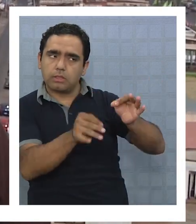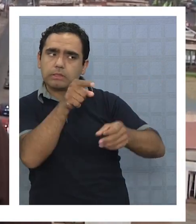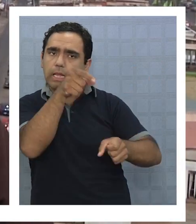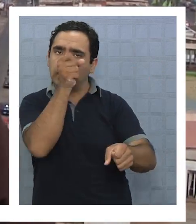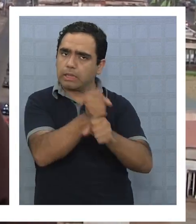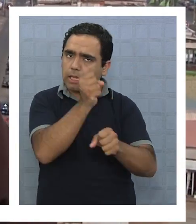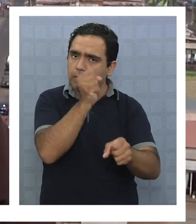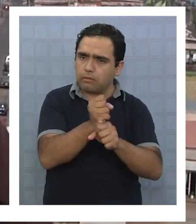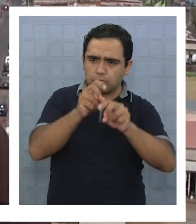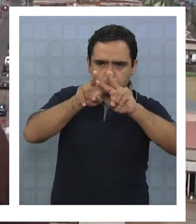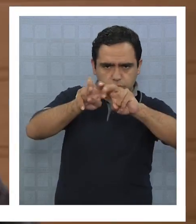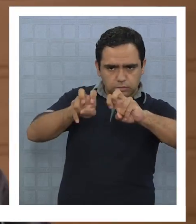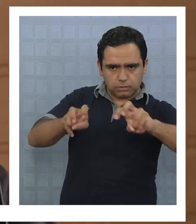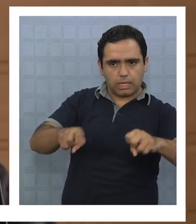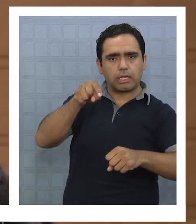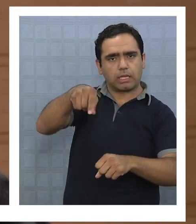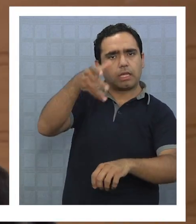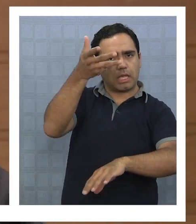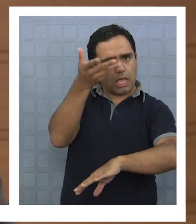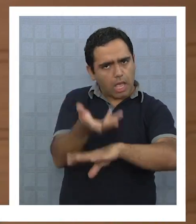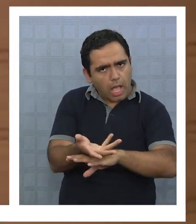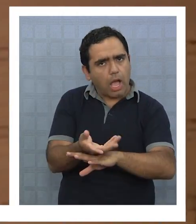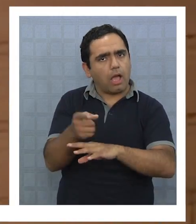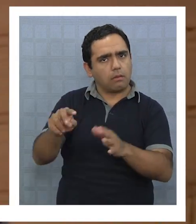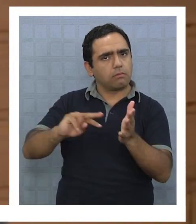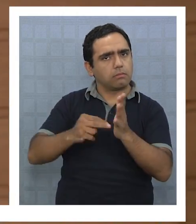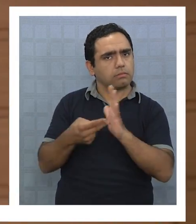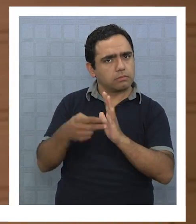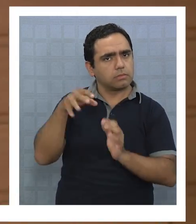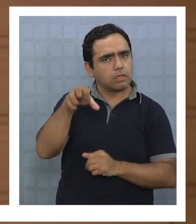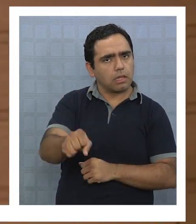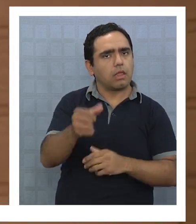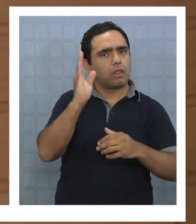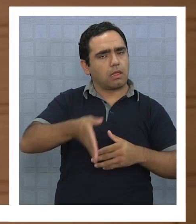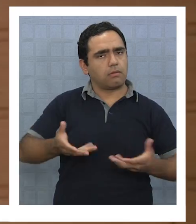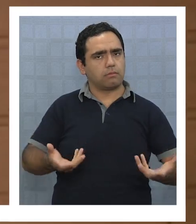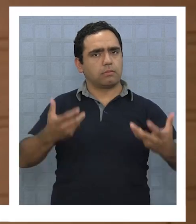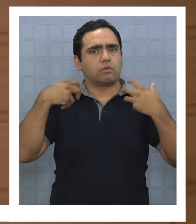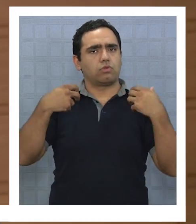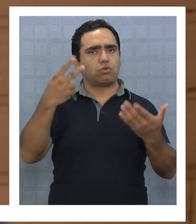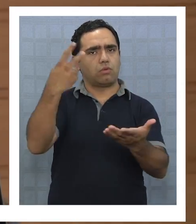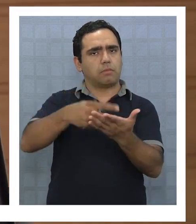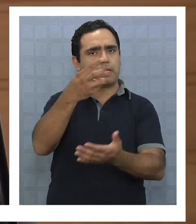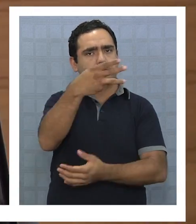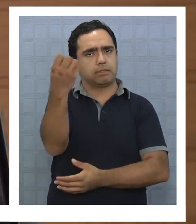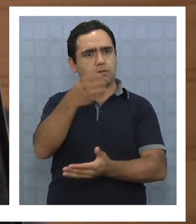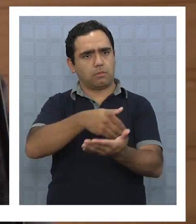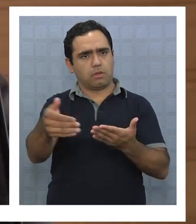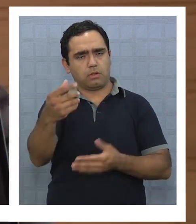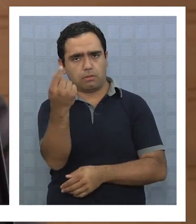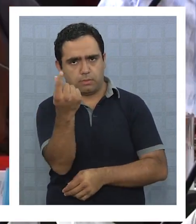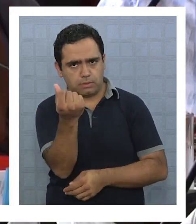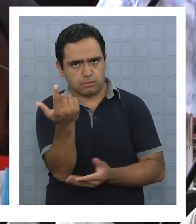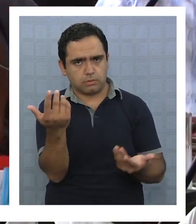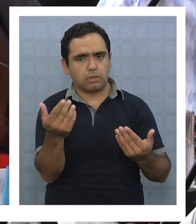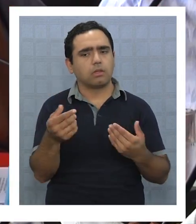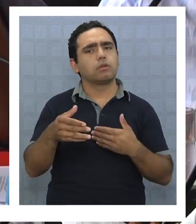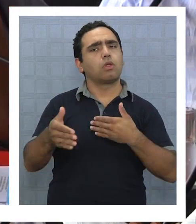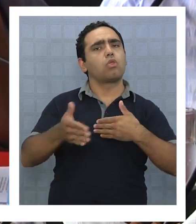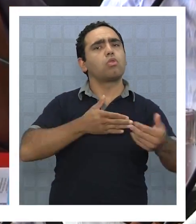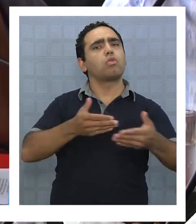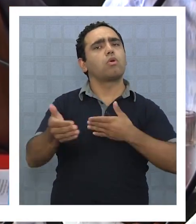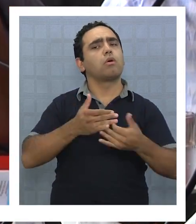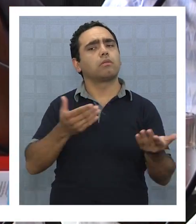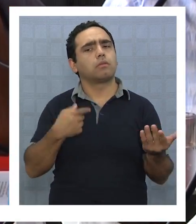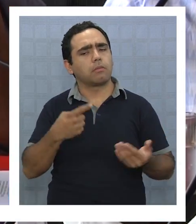pega, acá hay delito y tenemos que hacernos cargo. Hay 2.300 millones de pesos. ¿Al día de hoy dónde